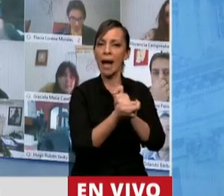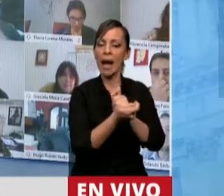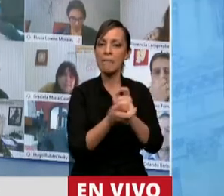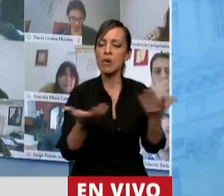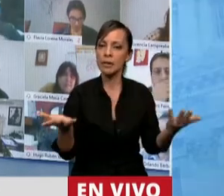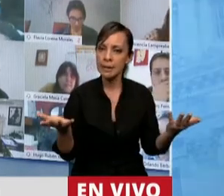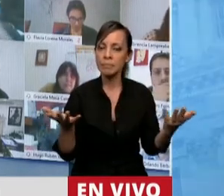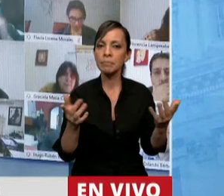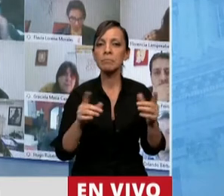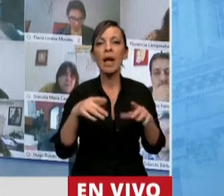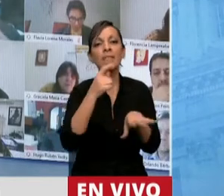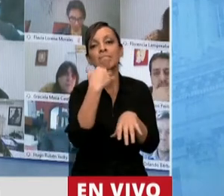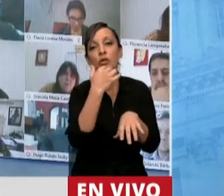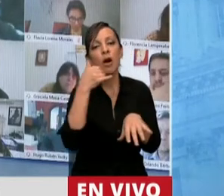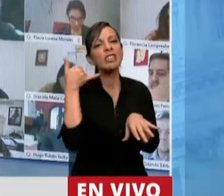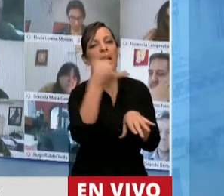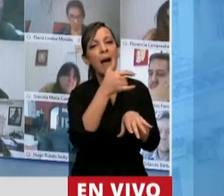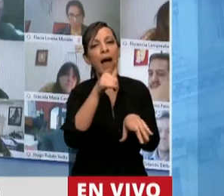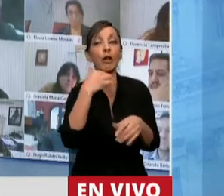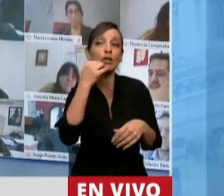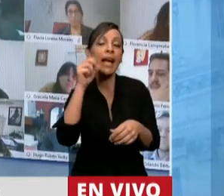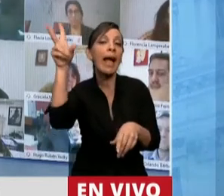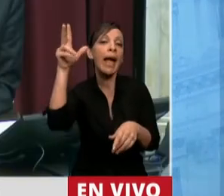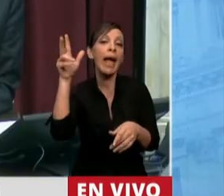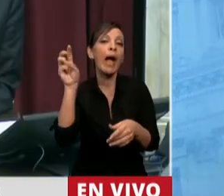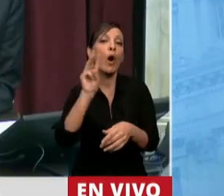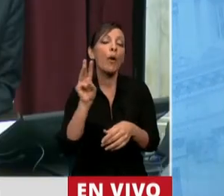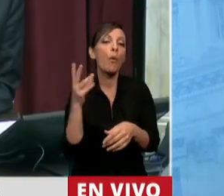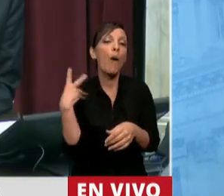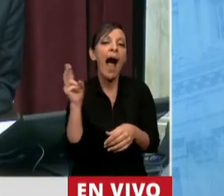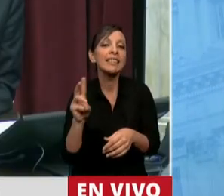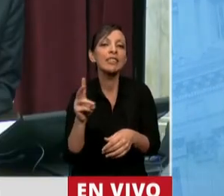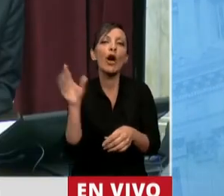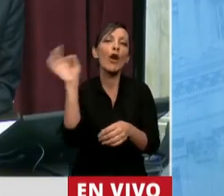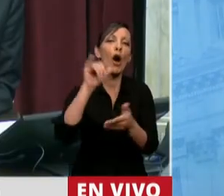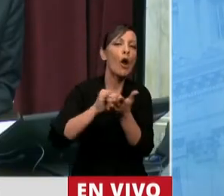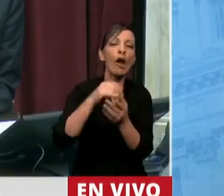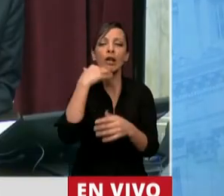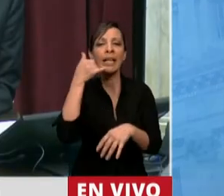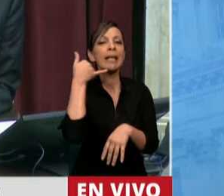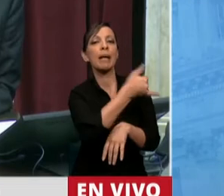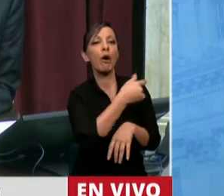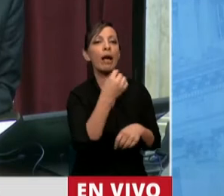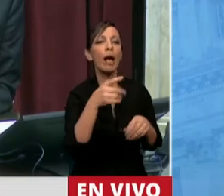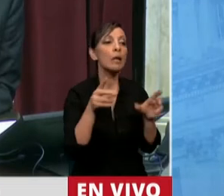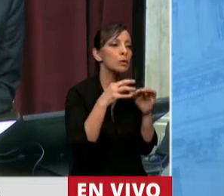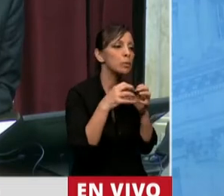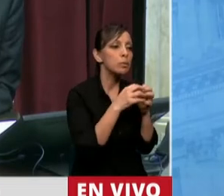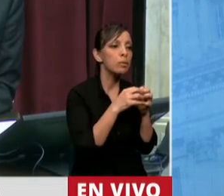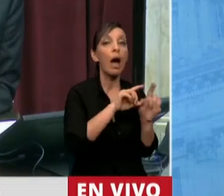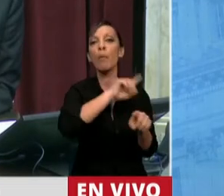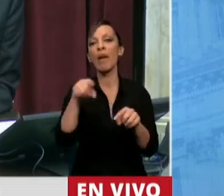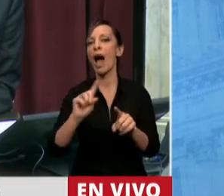llamado quizás de algún país extranjero, quizás de Washington, quizás de Zorich. Pero se levantó el bloque y cuando volvió se acabó el acuerdo.